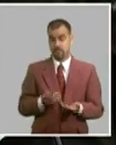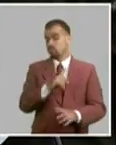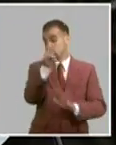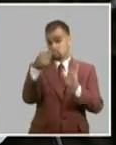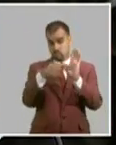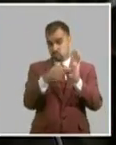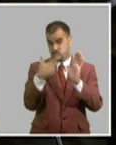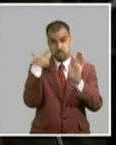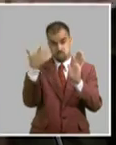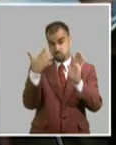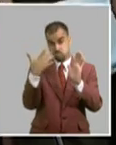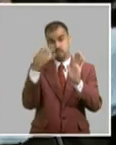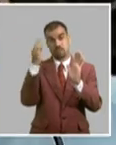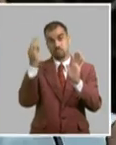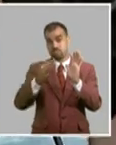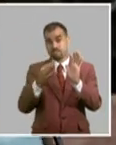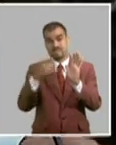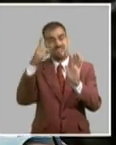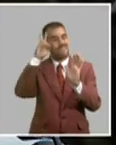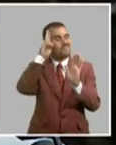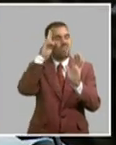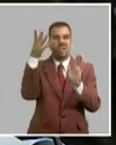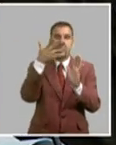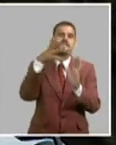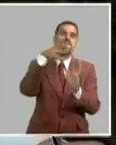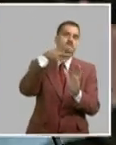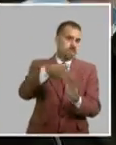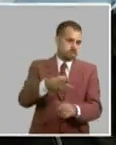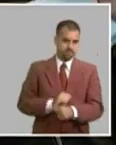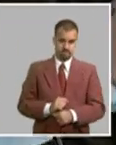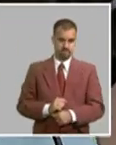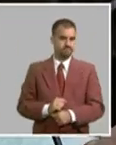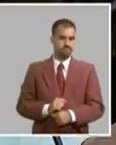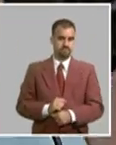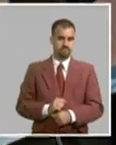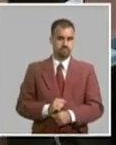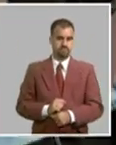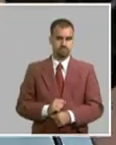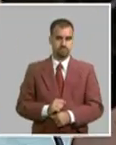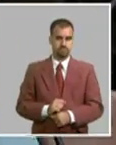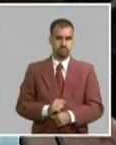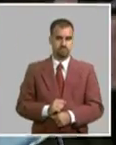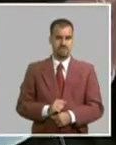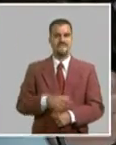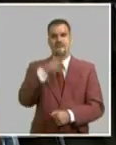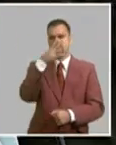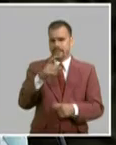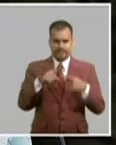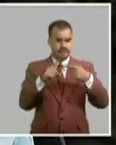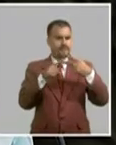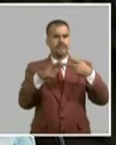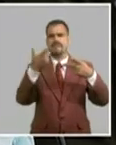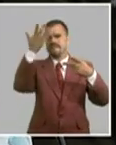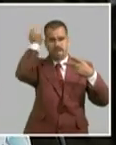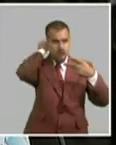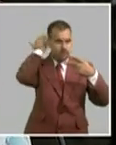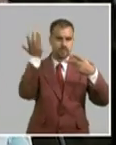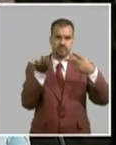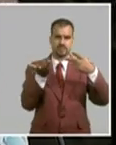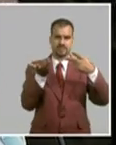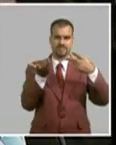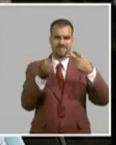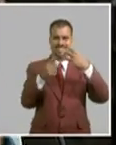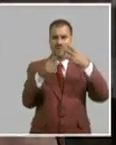son ustedes, comandantes. Es Fidel, es el legado de Fidel. Es el legado de usted, de Raúl, de la generación histórica. Y eso tenemos que